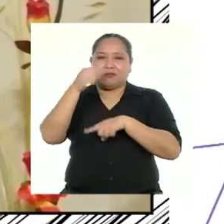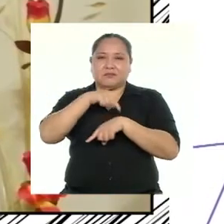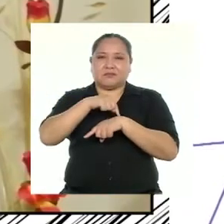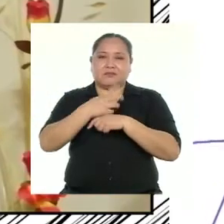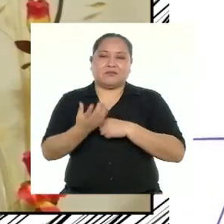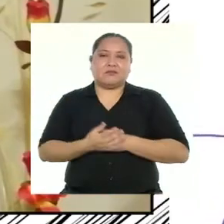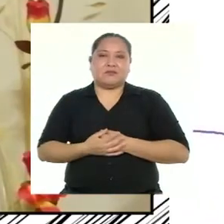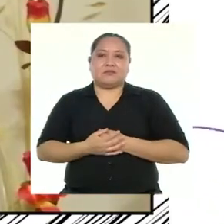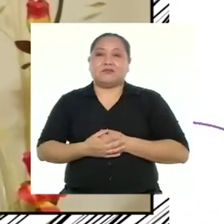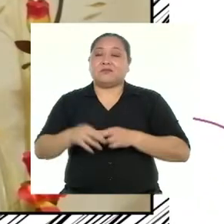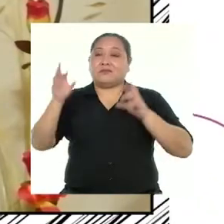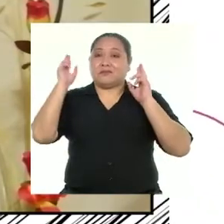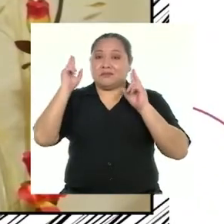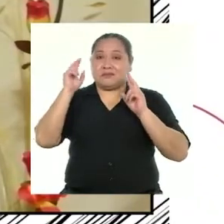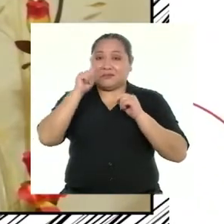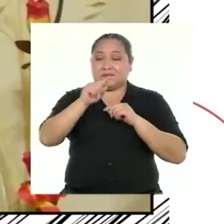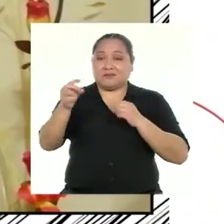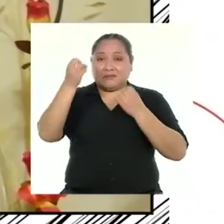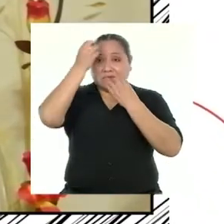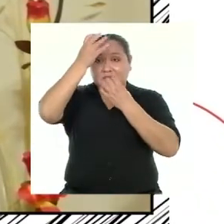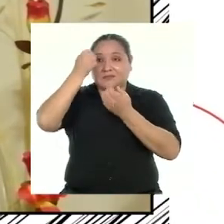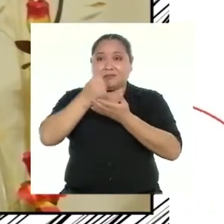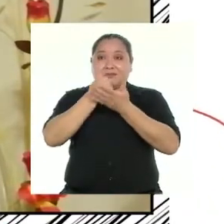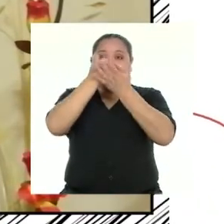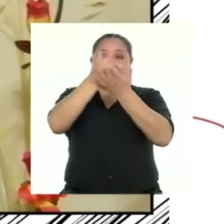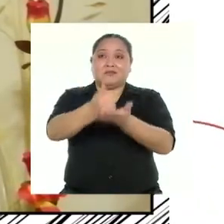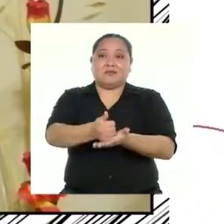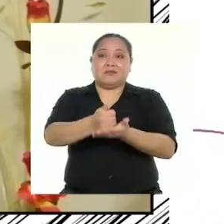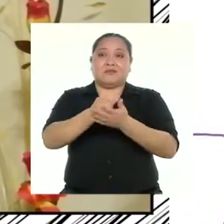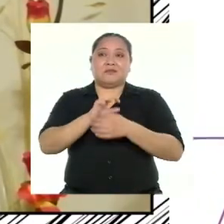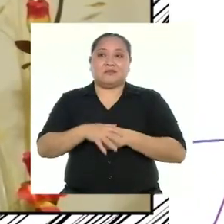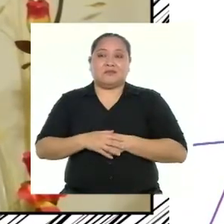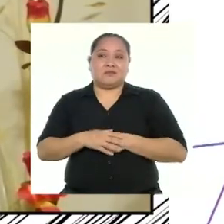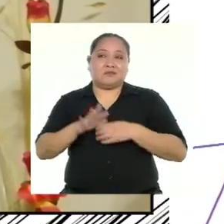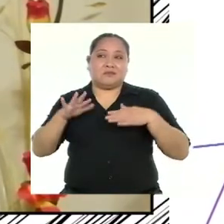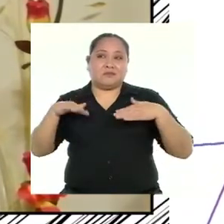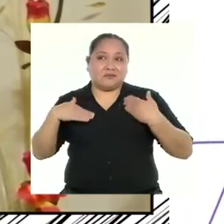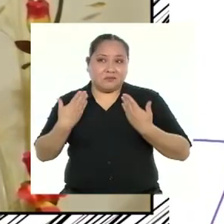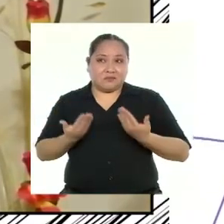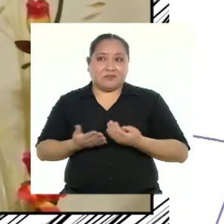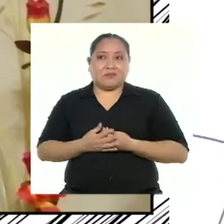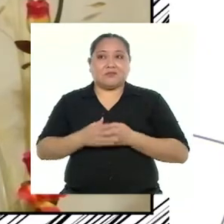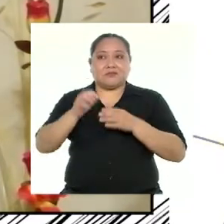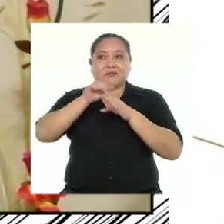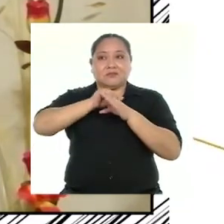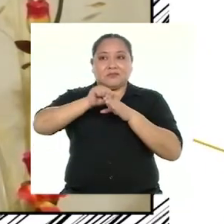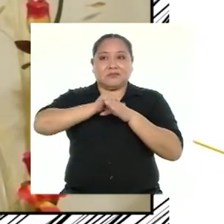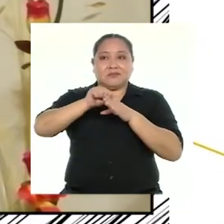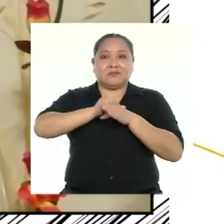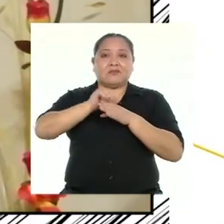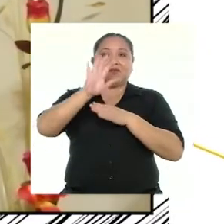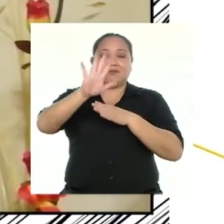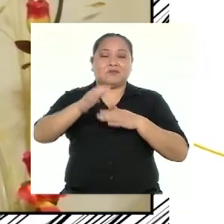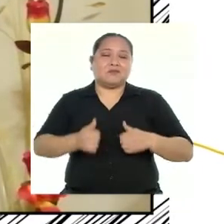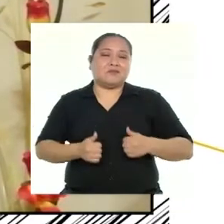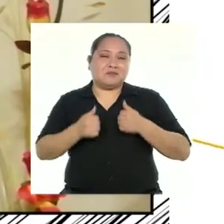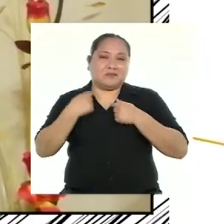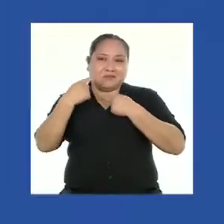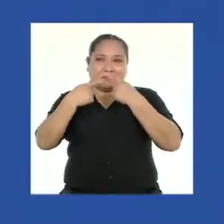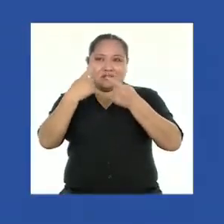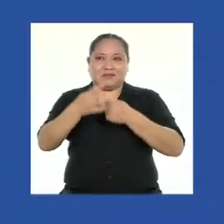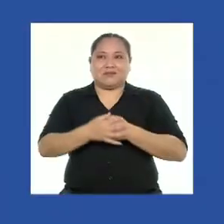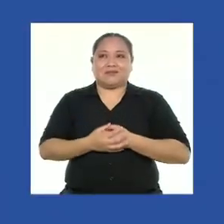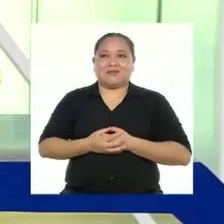Espero que esta información les haya servido y puedan practicarlo en su vida diaria.